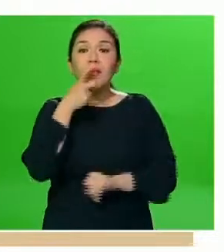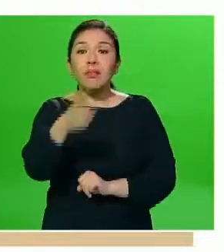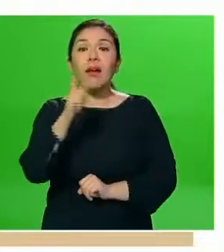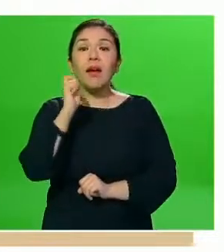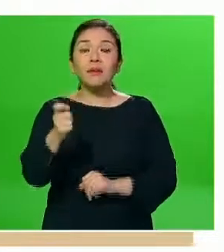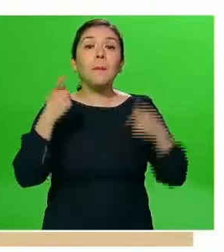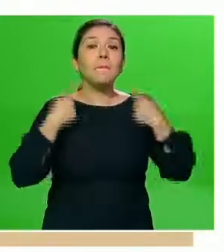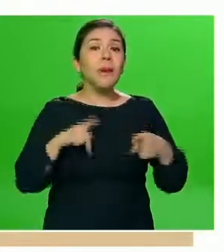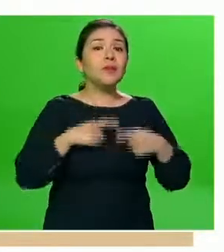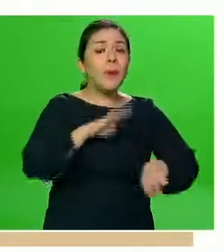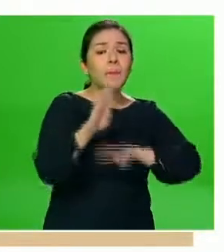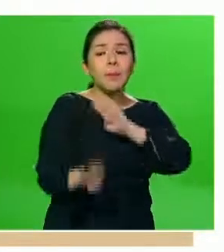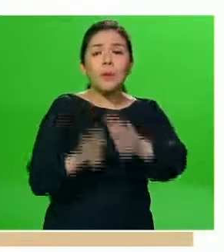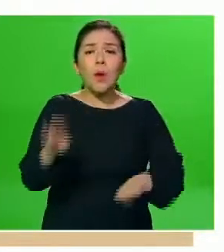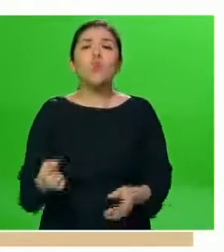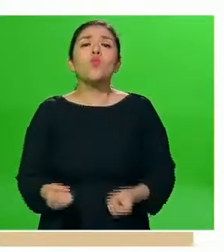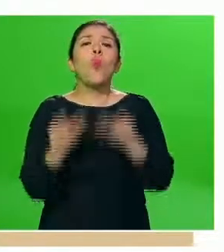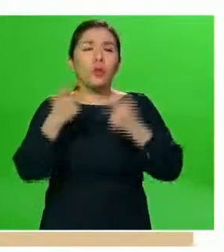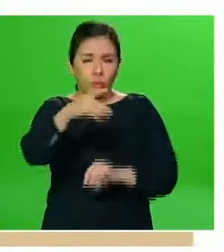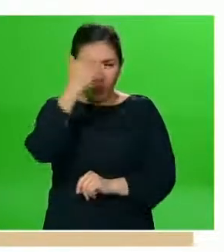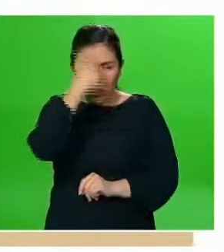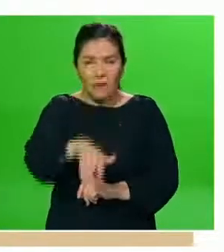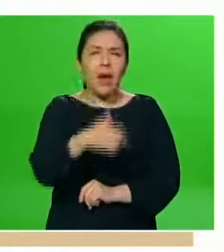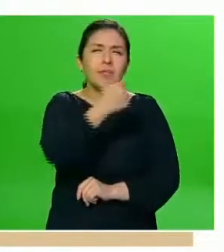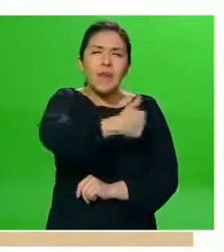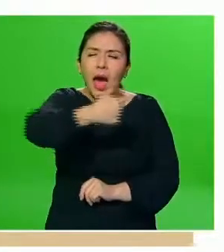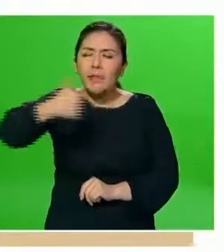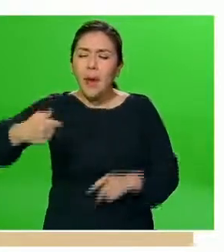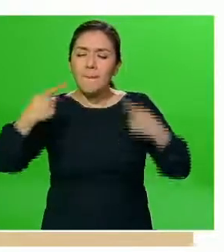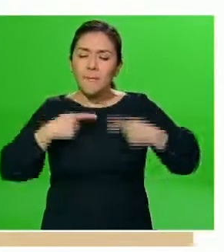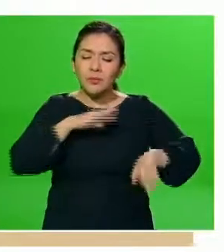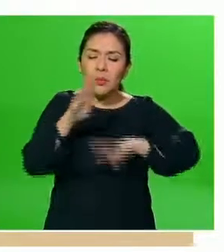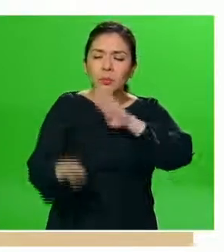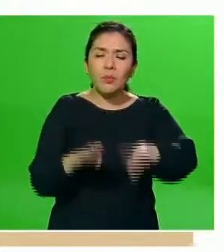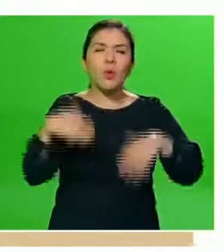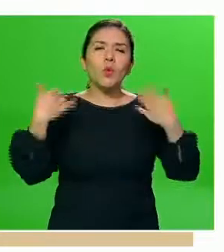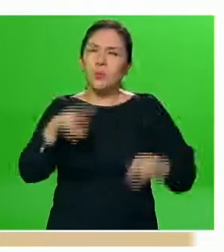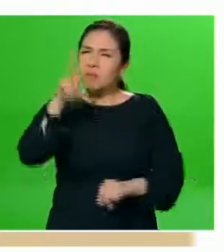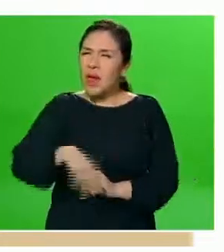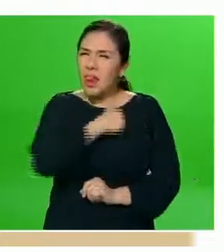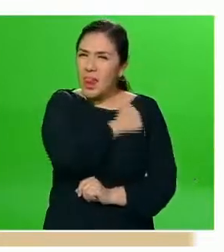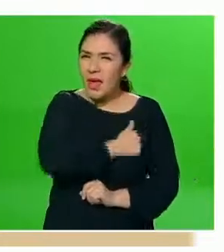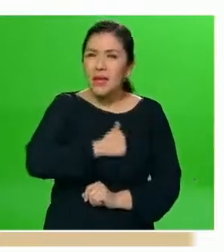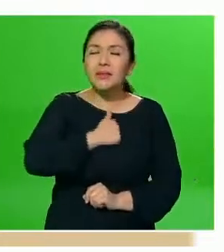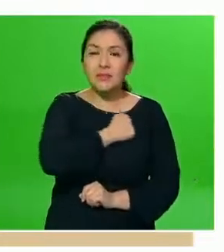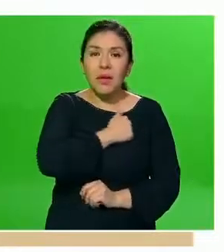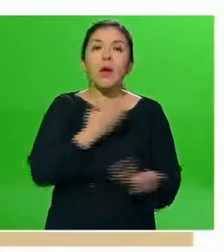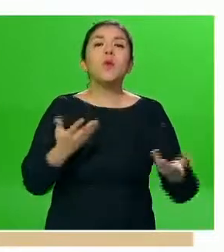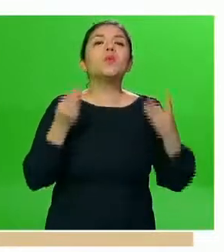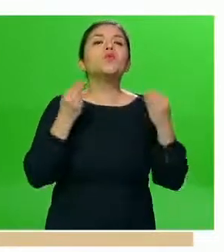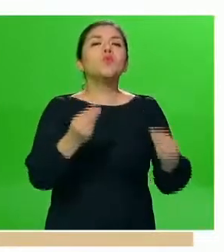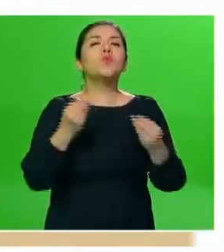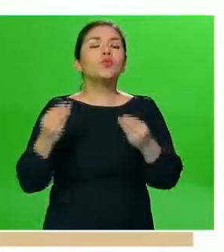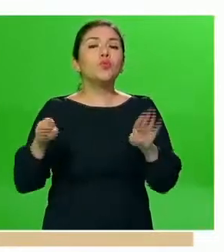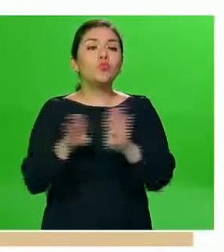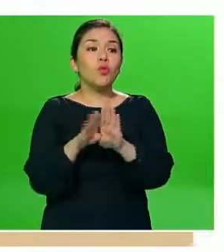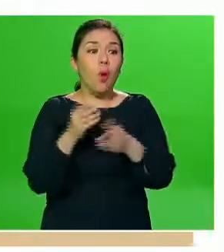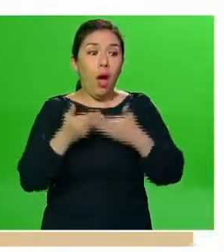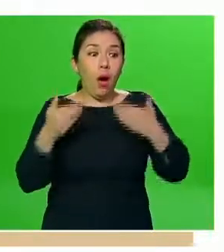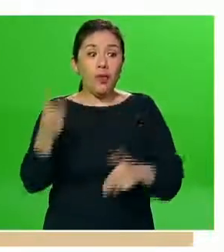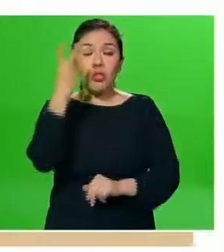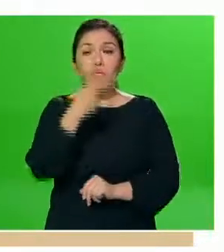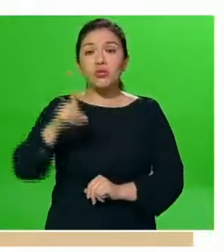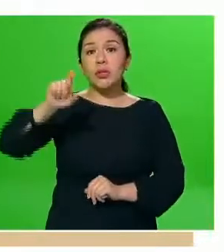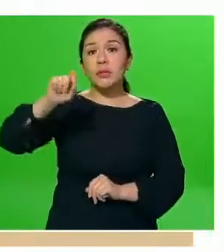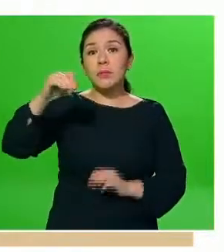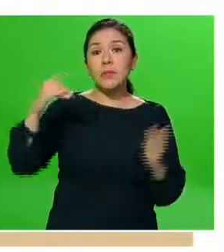las defunciones. Sabemos que todas y cada una de ellas pues son muy lamentables. El número asciende a 220